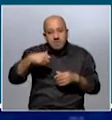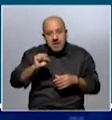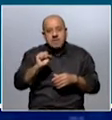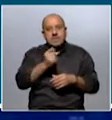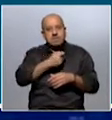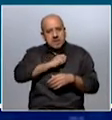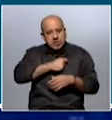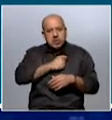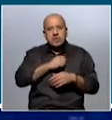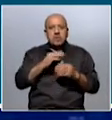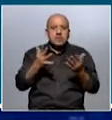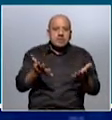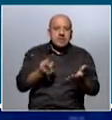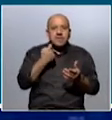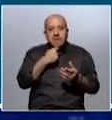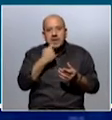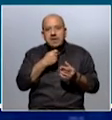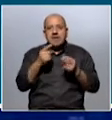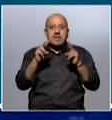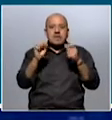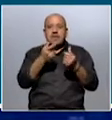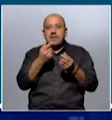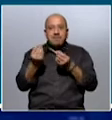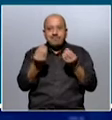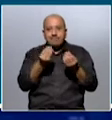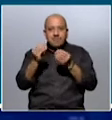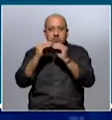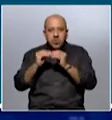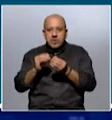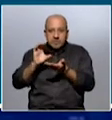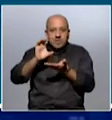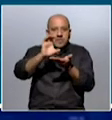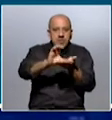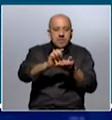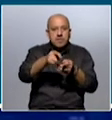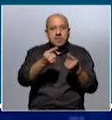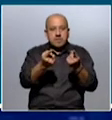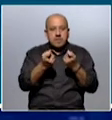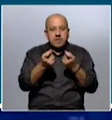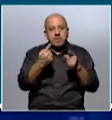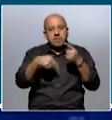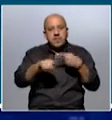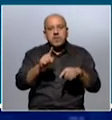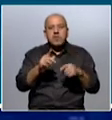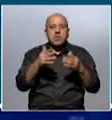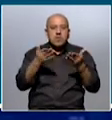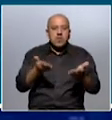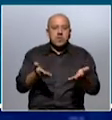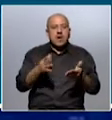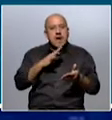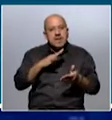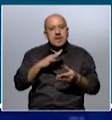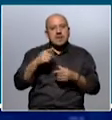recursos y energía volcado a eso, a la altura de lo que es necesario. Pero tiene un gran déficit también,